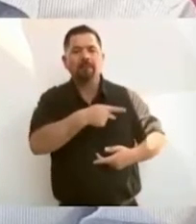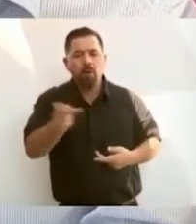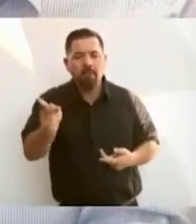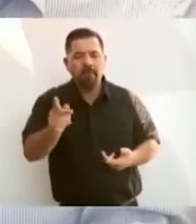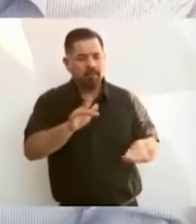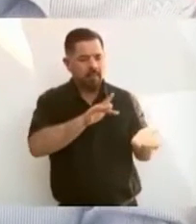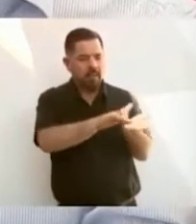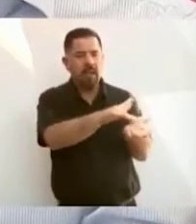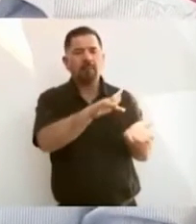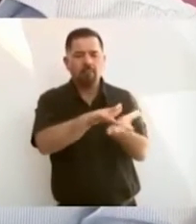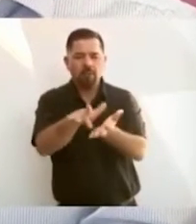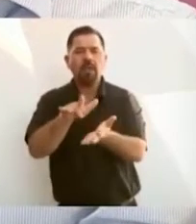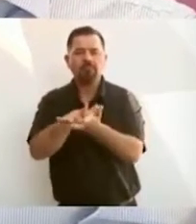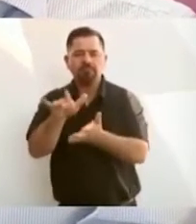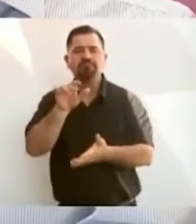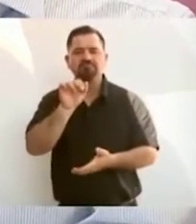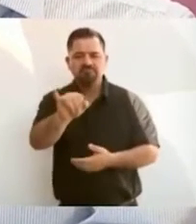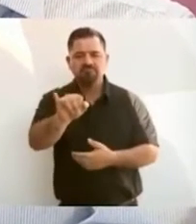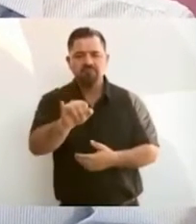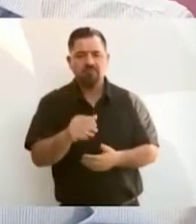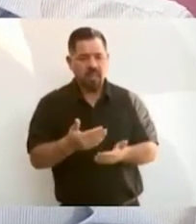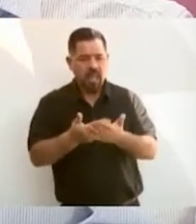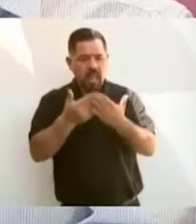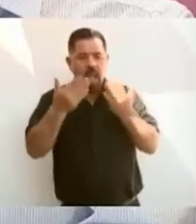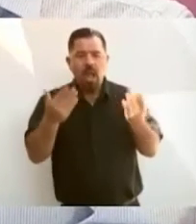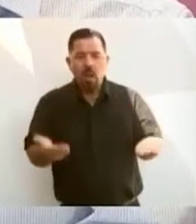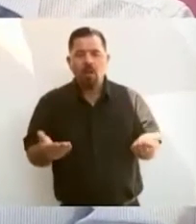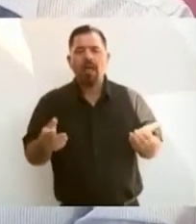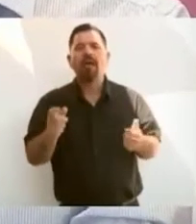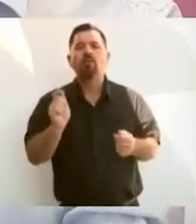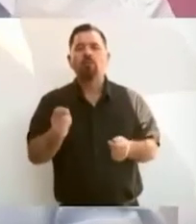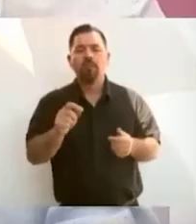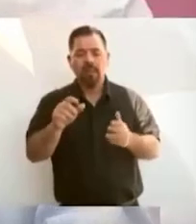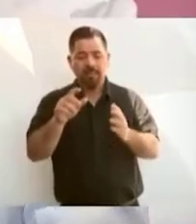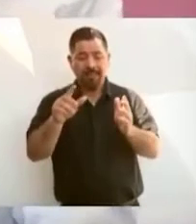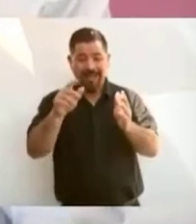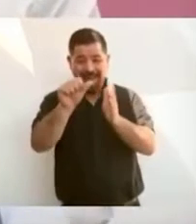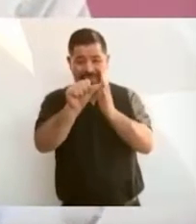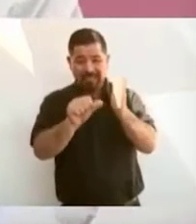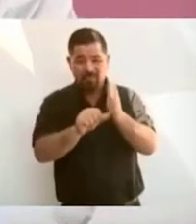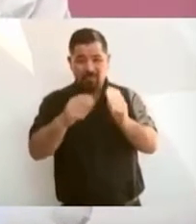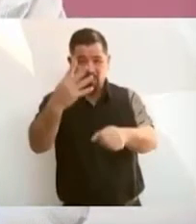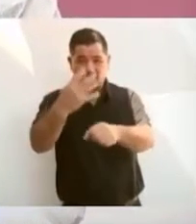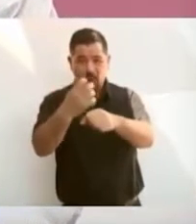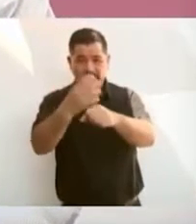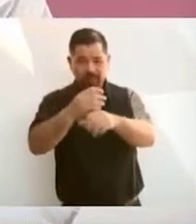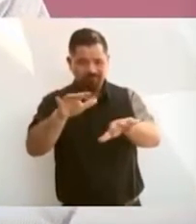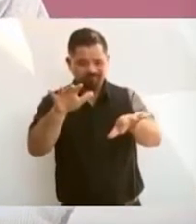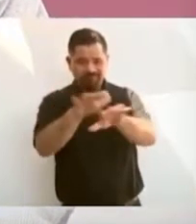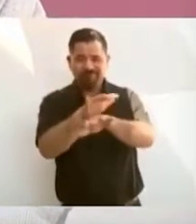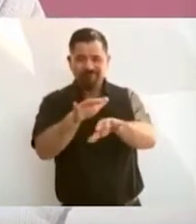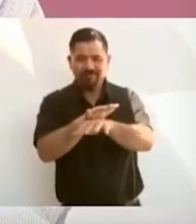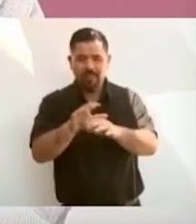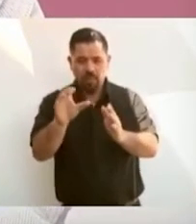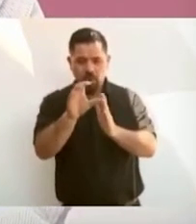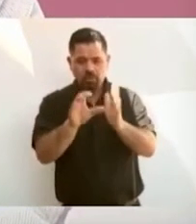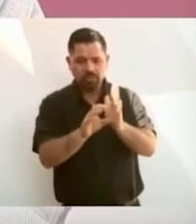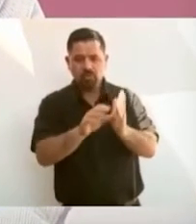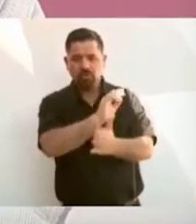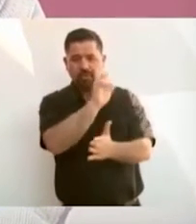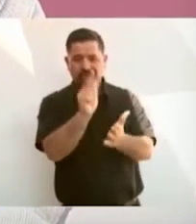Ahora, también por una reforma al artículo cuarto de la Constitución,